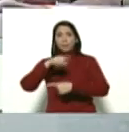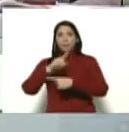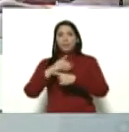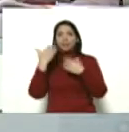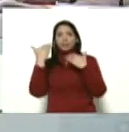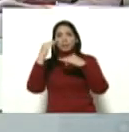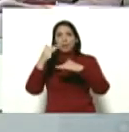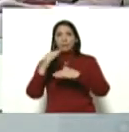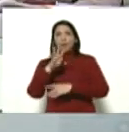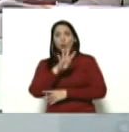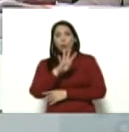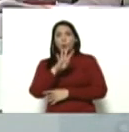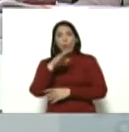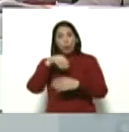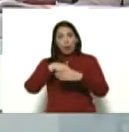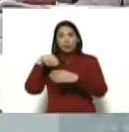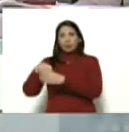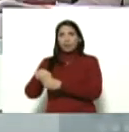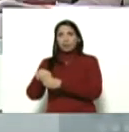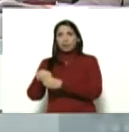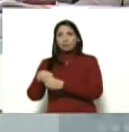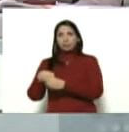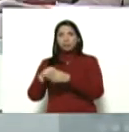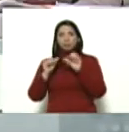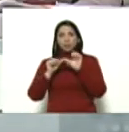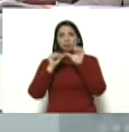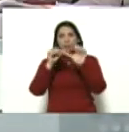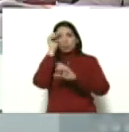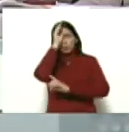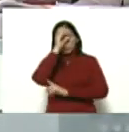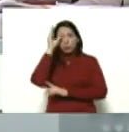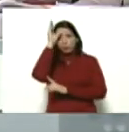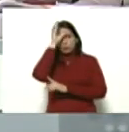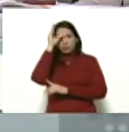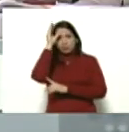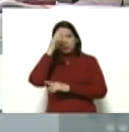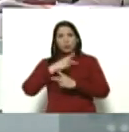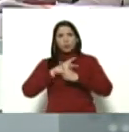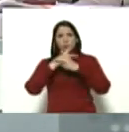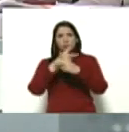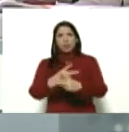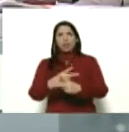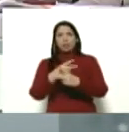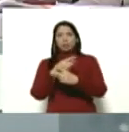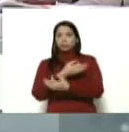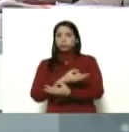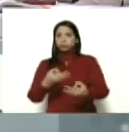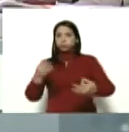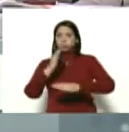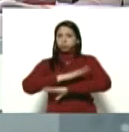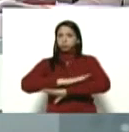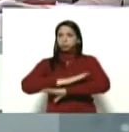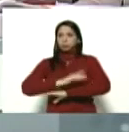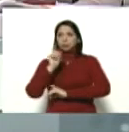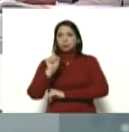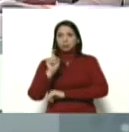La cuarentena se mantiene consciente, voluntaria, estricta, disciplinada, necesaria.